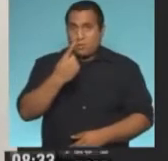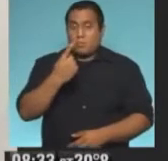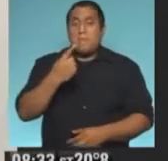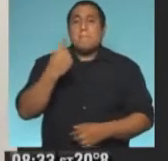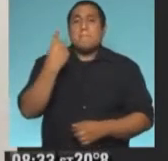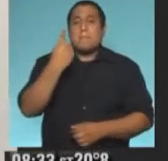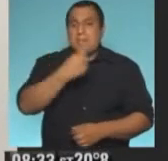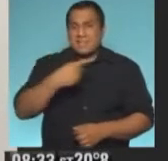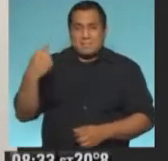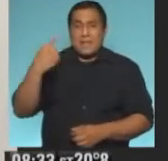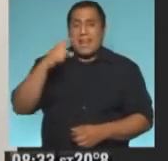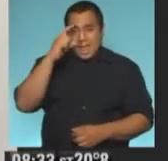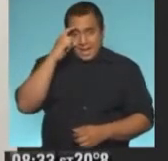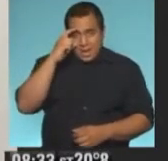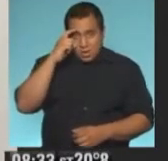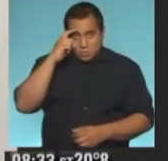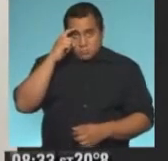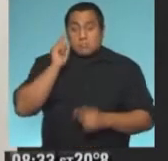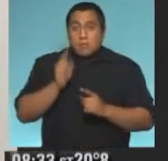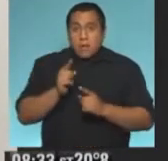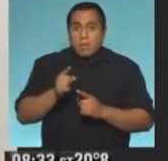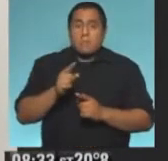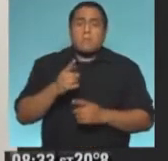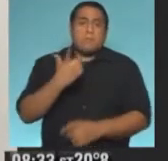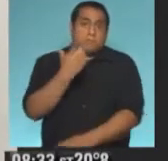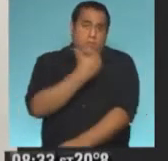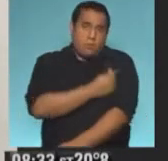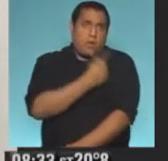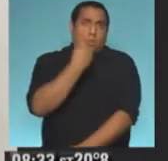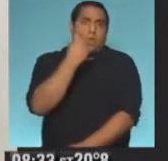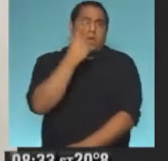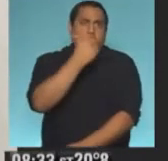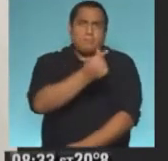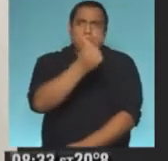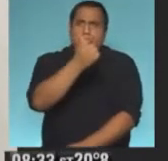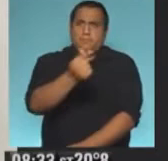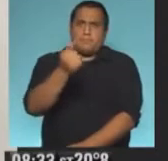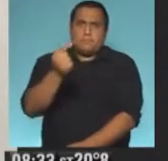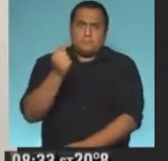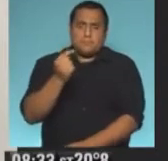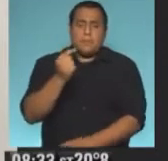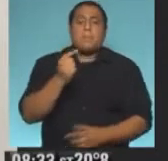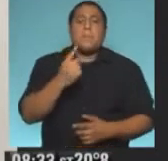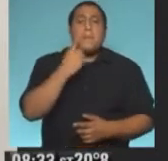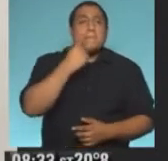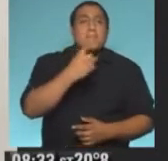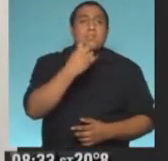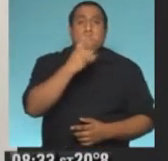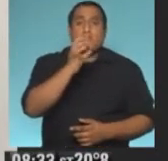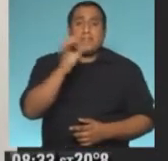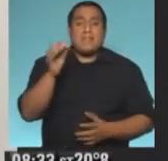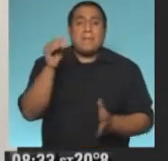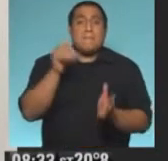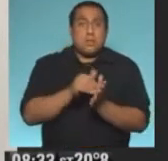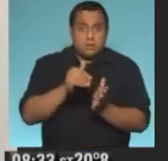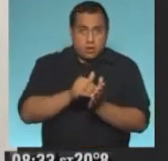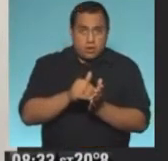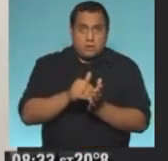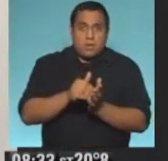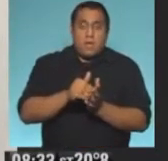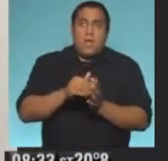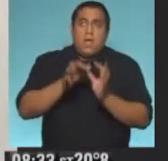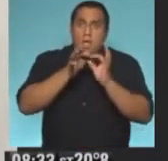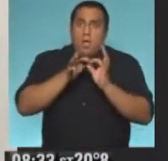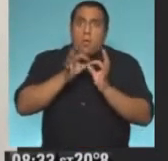de enero, que será aproximadamente de una dosis de las 1.200 millones que ha lanzado la Unión